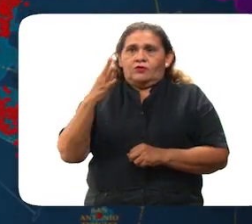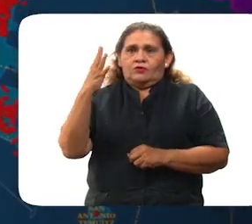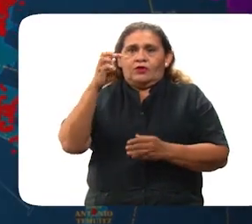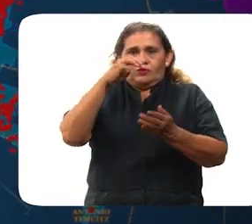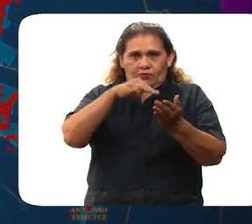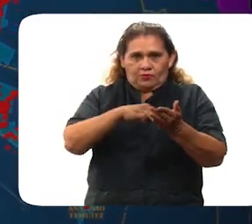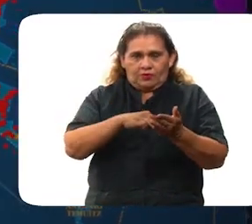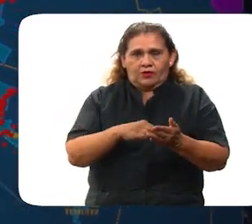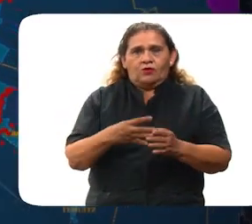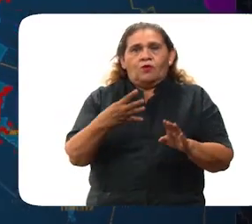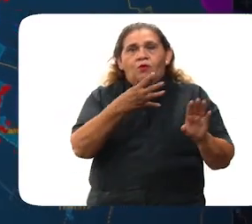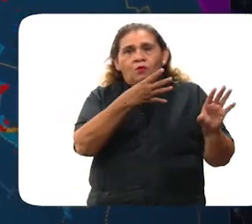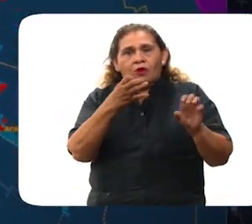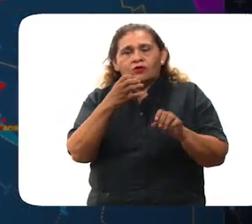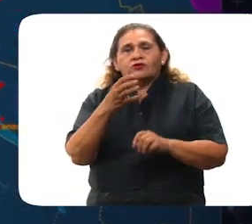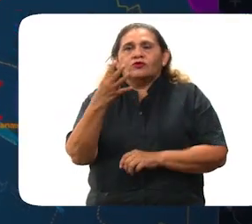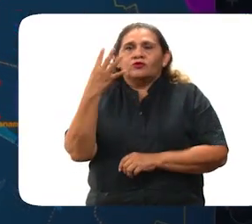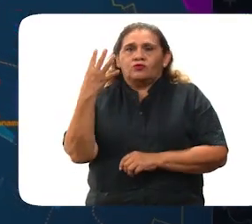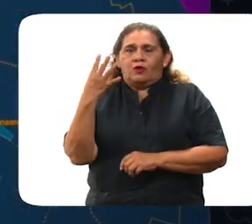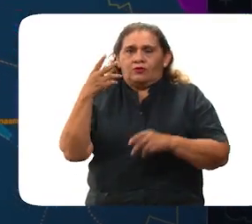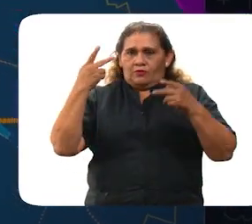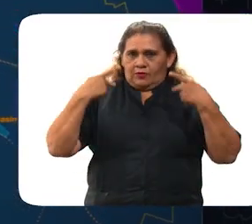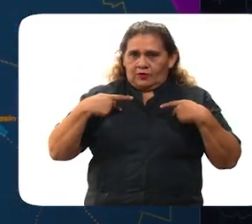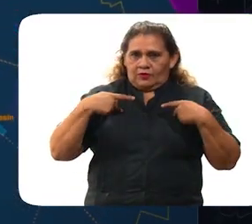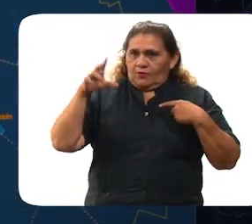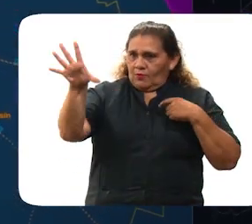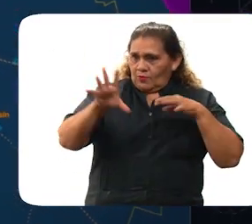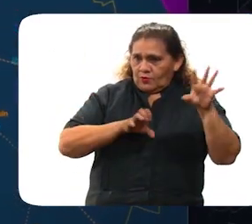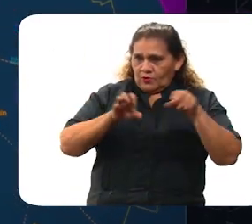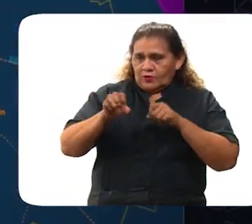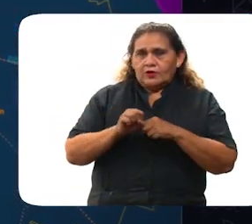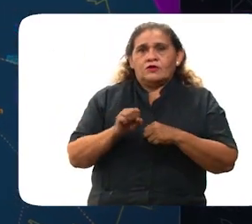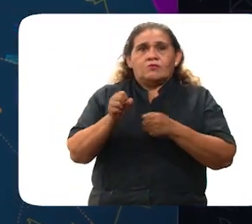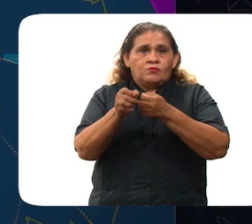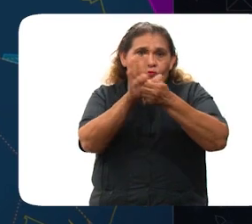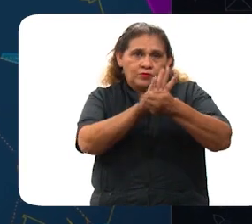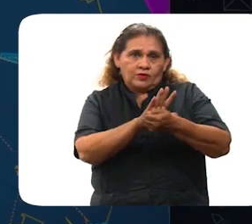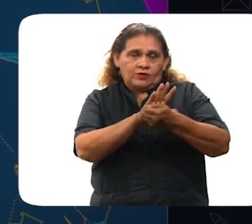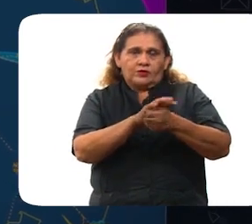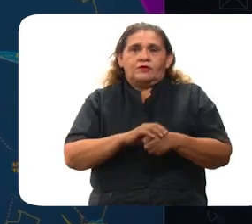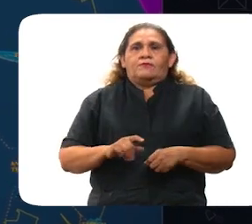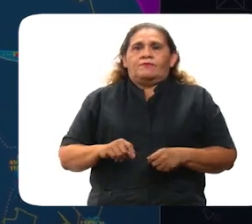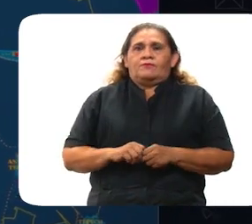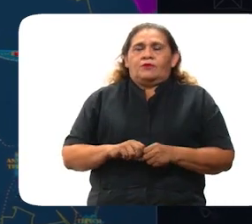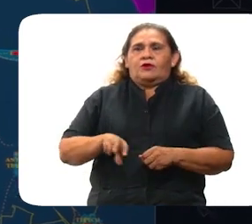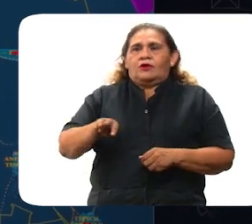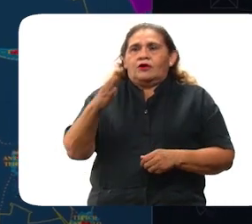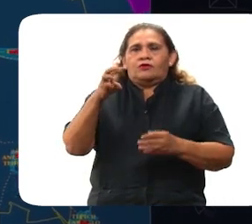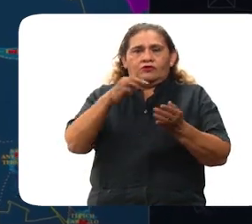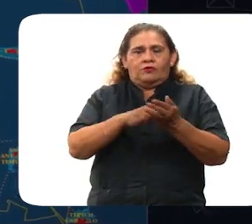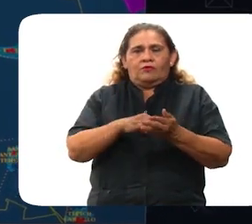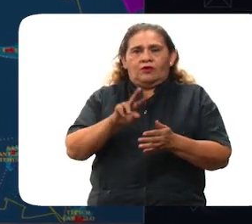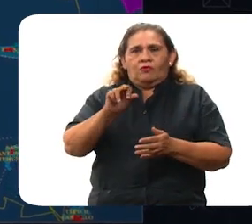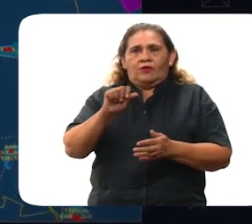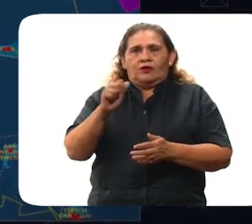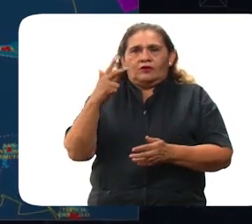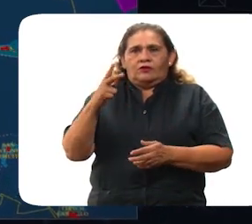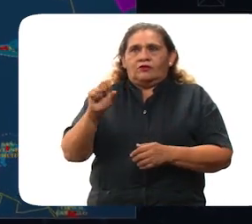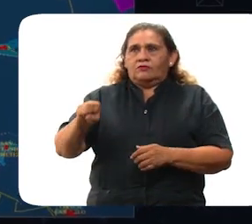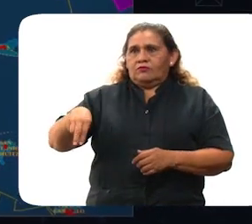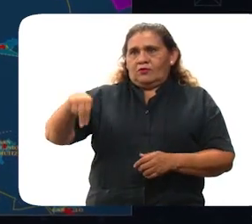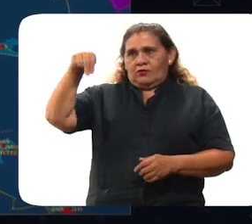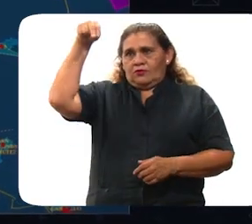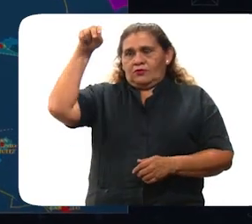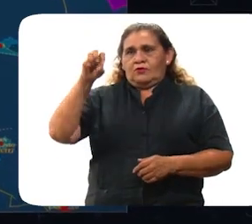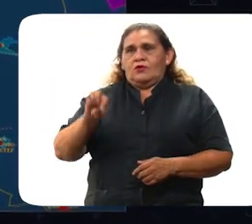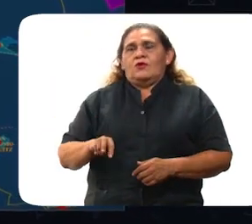,404 personas contagiadas de coronavirus que viven 14,048 en la zona norte,